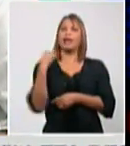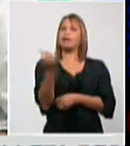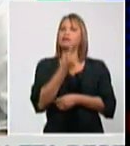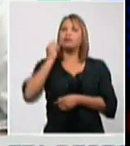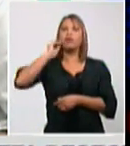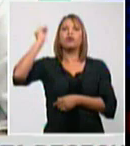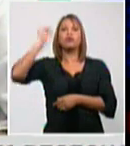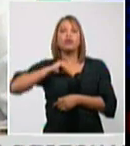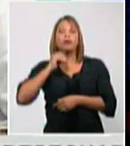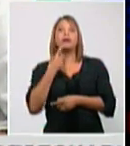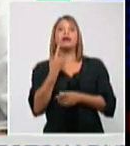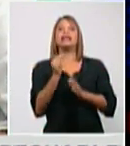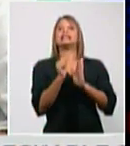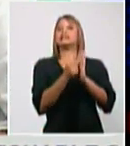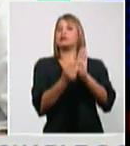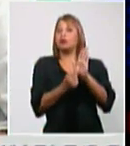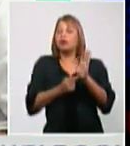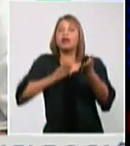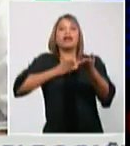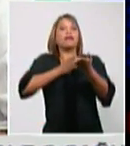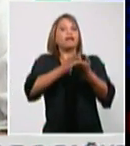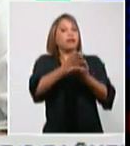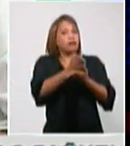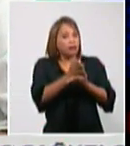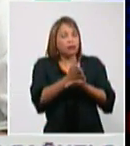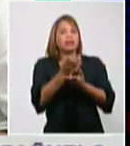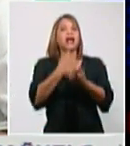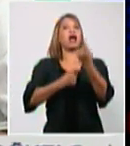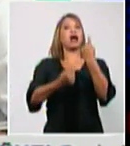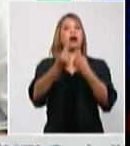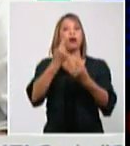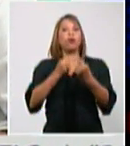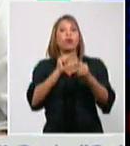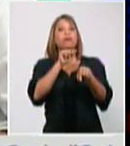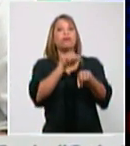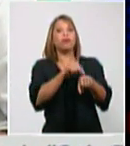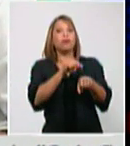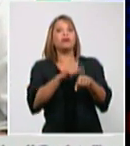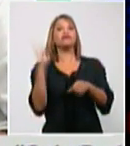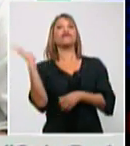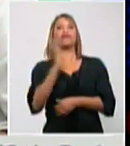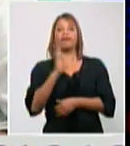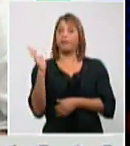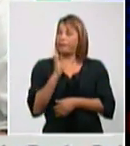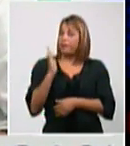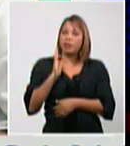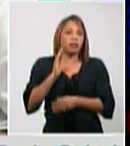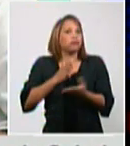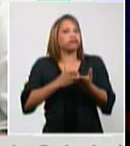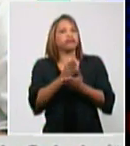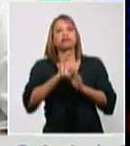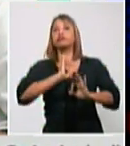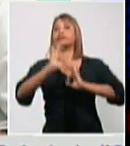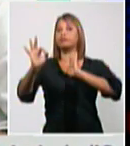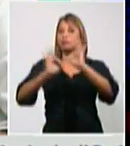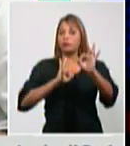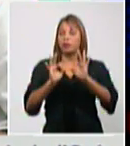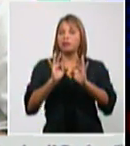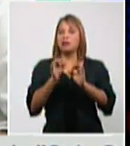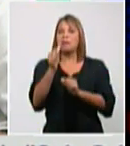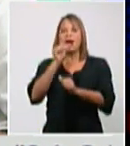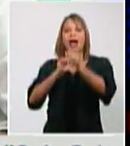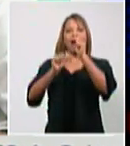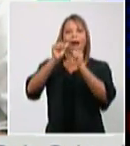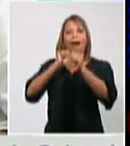los aspectos que tenemos que cumplimentar aún en momentos festivos, momentos de tragos, porque un